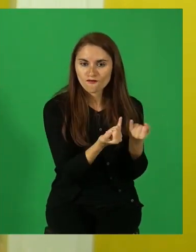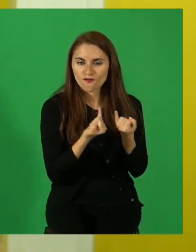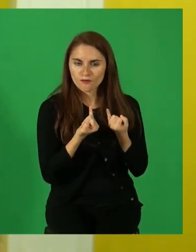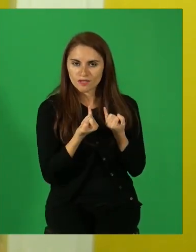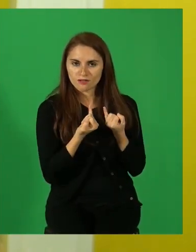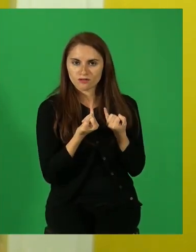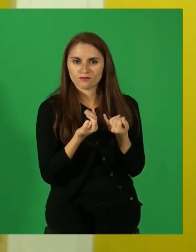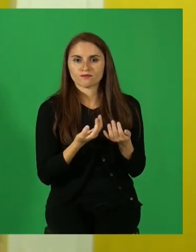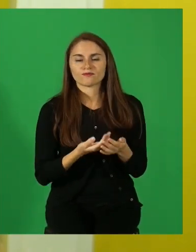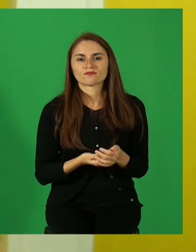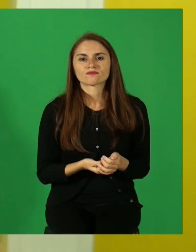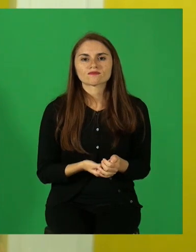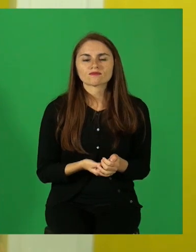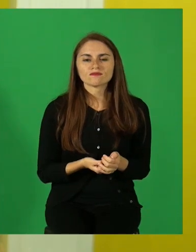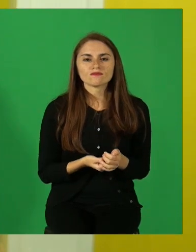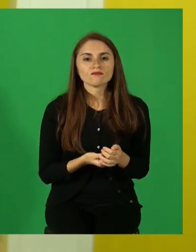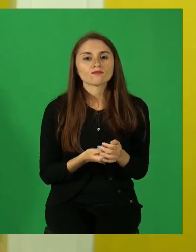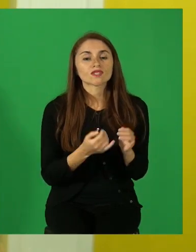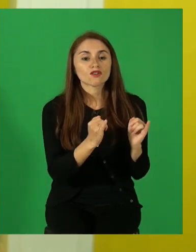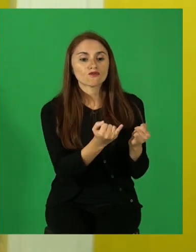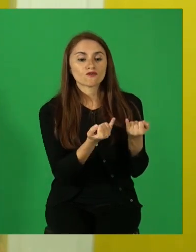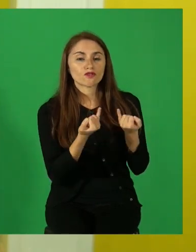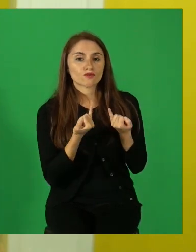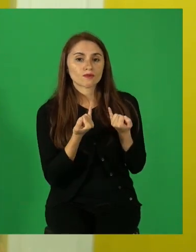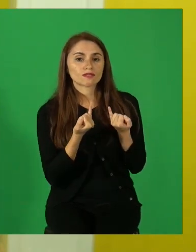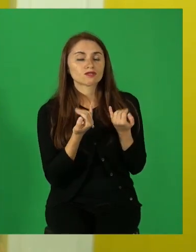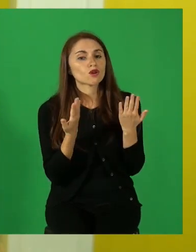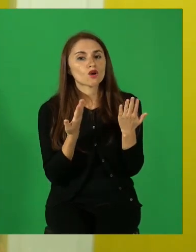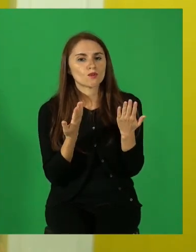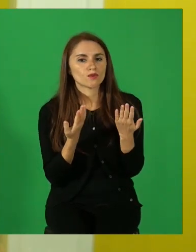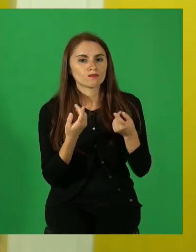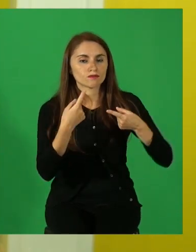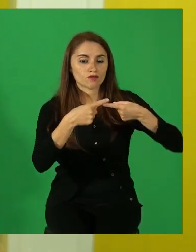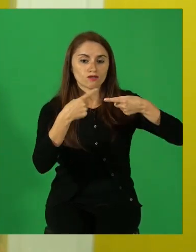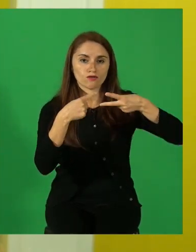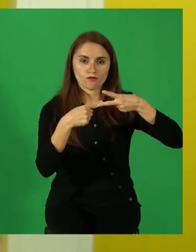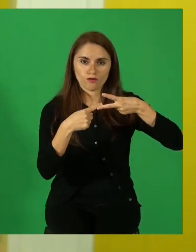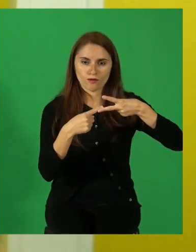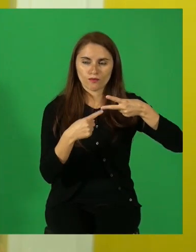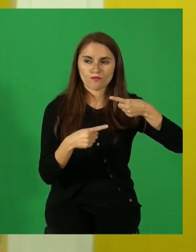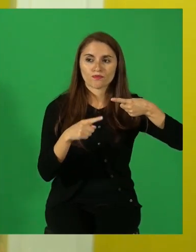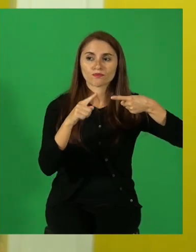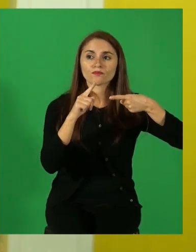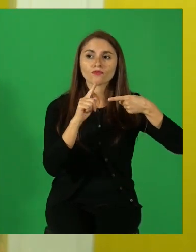Esta información puede llegar a nosotros como lectores de dos maneras.